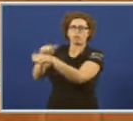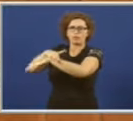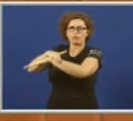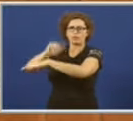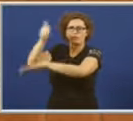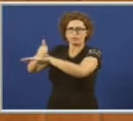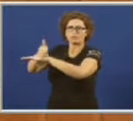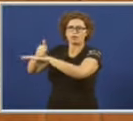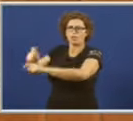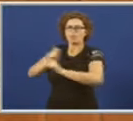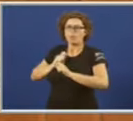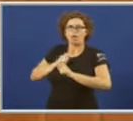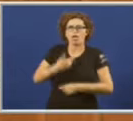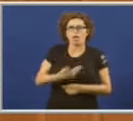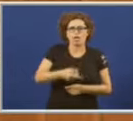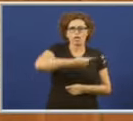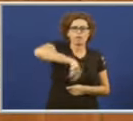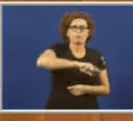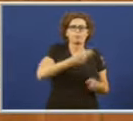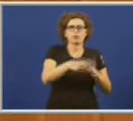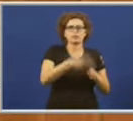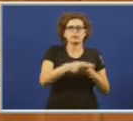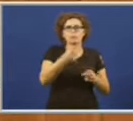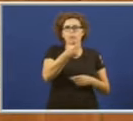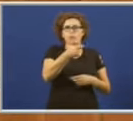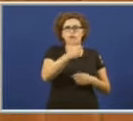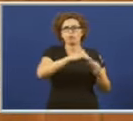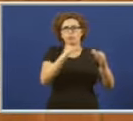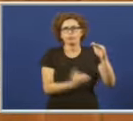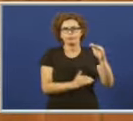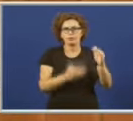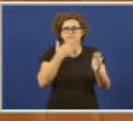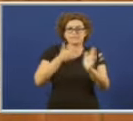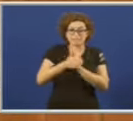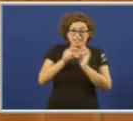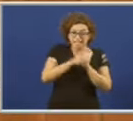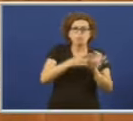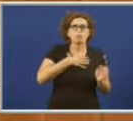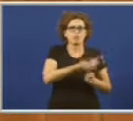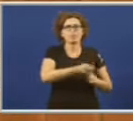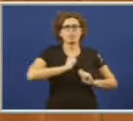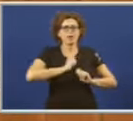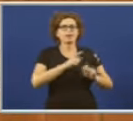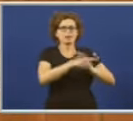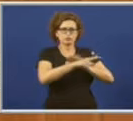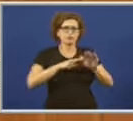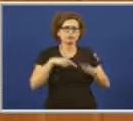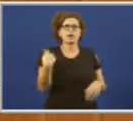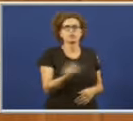levan nosa irrelevancia política como país nun momento no que iso pode facernos retroceder a todos.